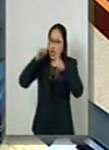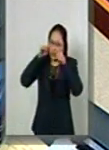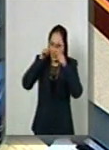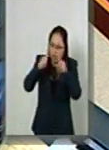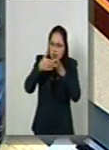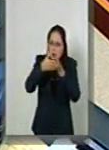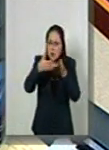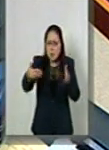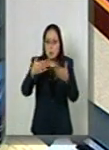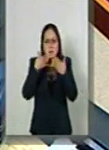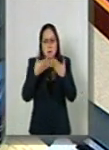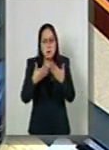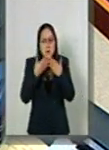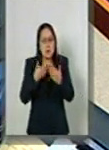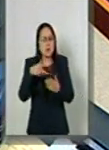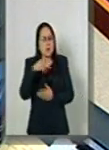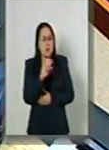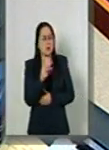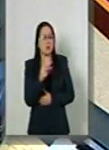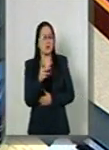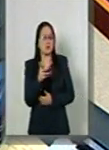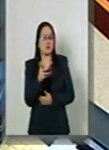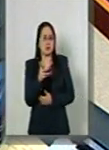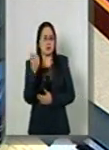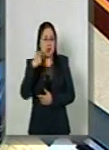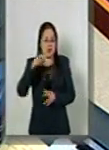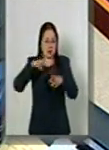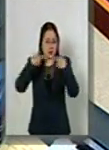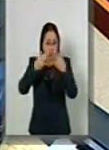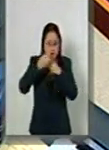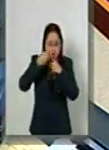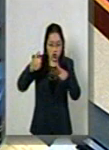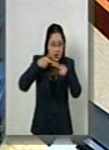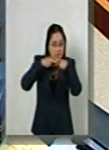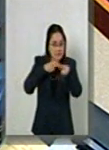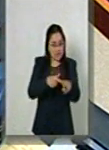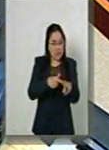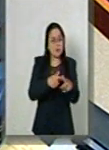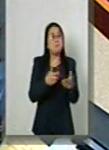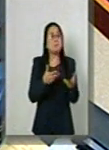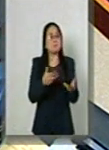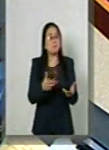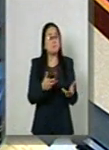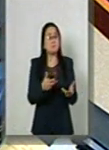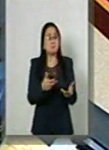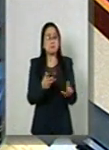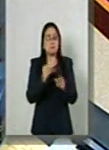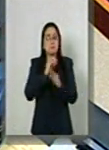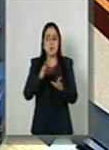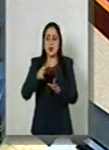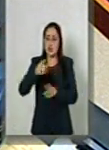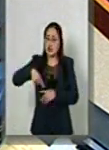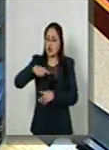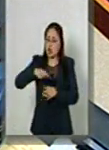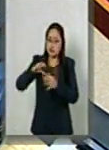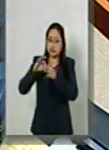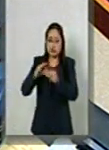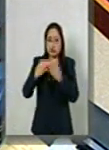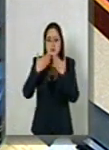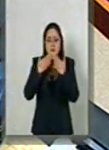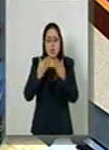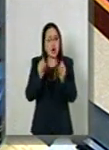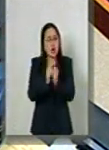en aras de continuar con la sesión en un plano de armonía,